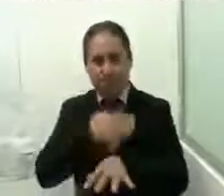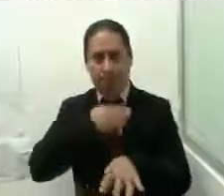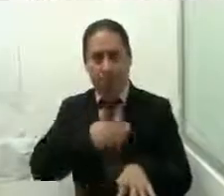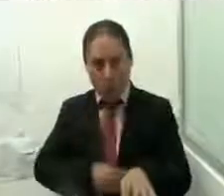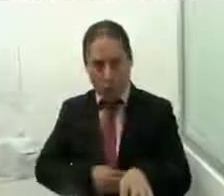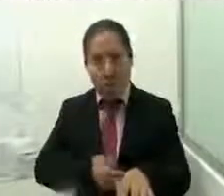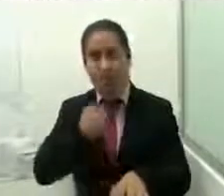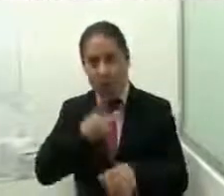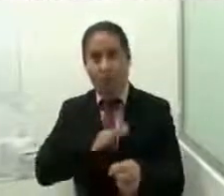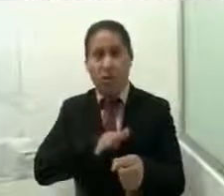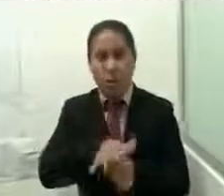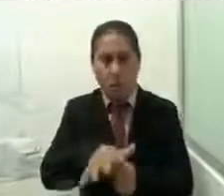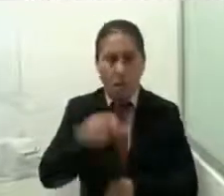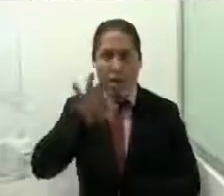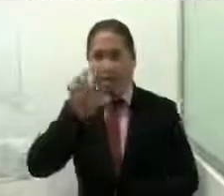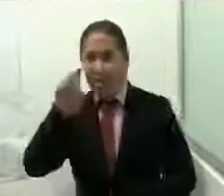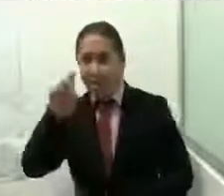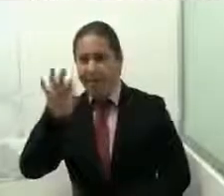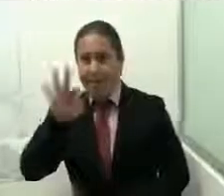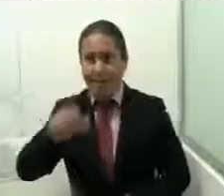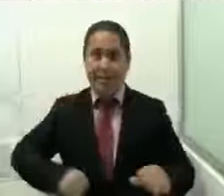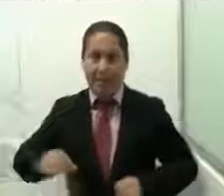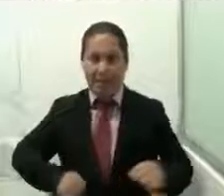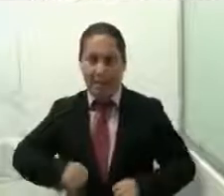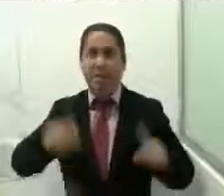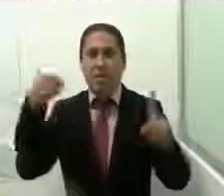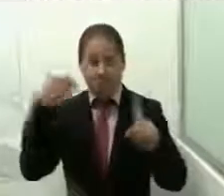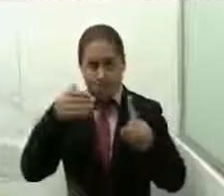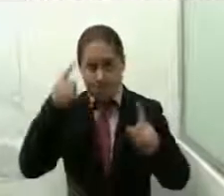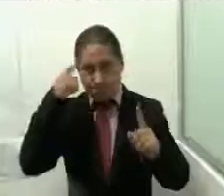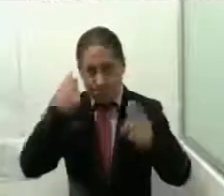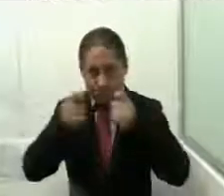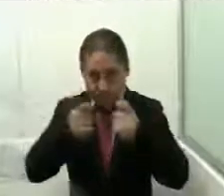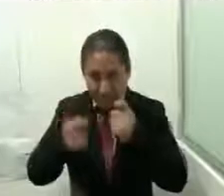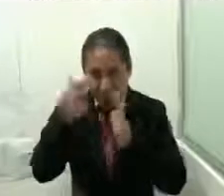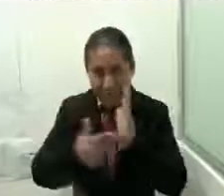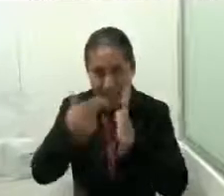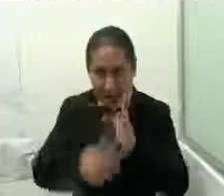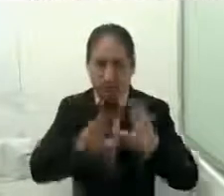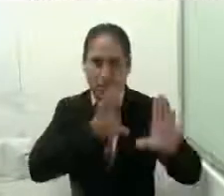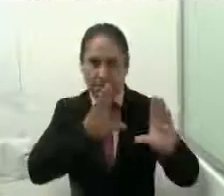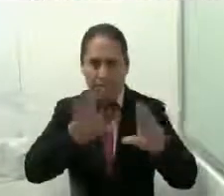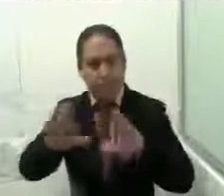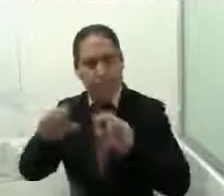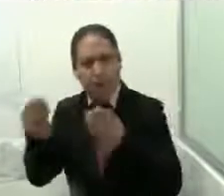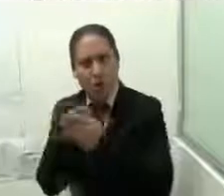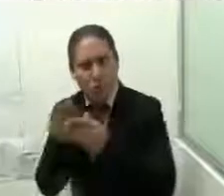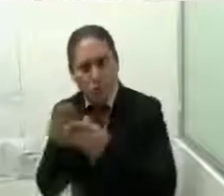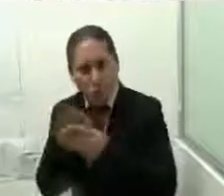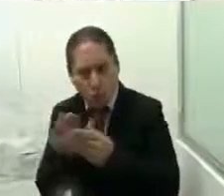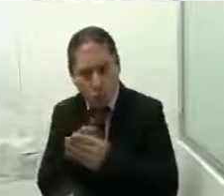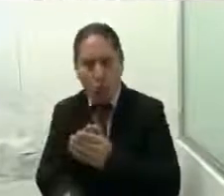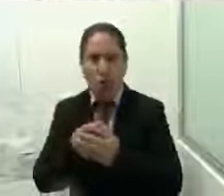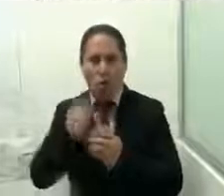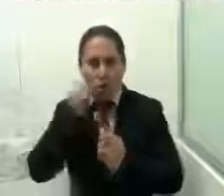cual se realizaron 33 acciones estratégicas, entre ellas talleres, cursos de capacitación y asesorías dirigidas a